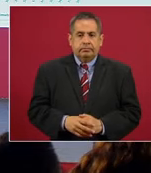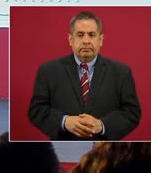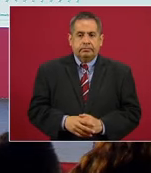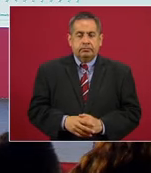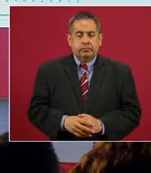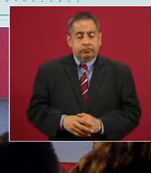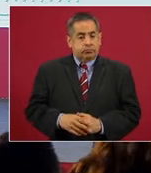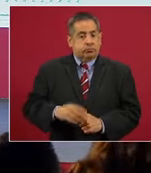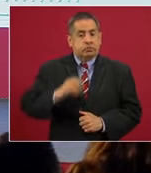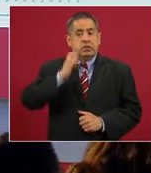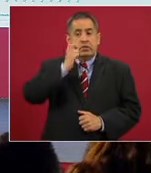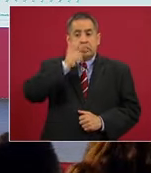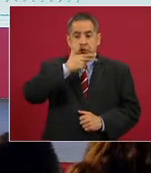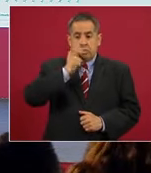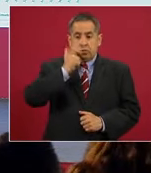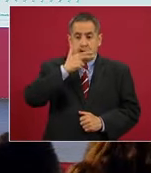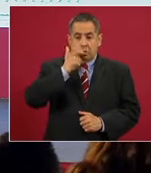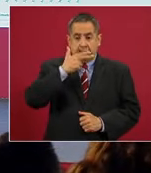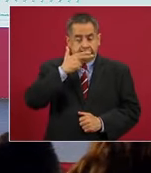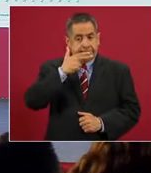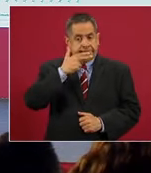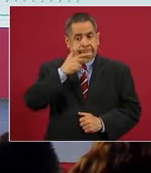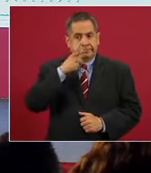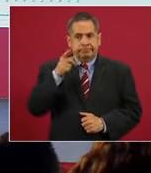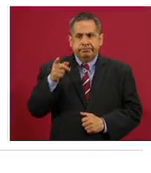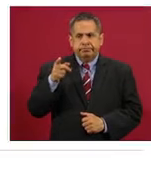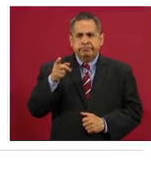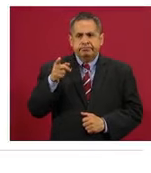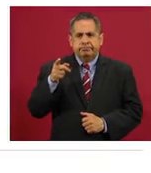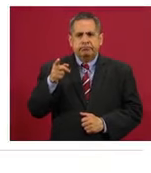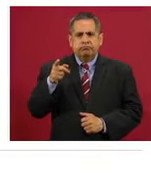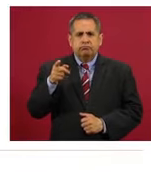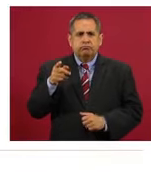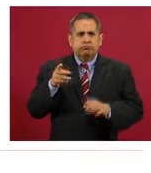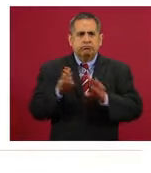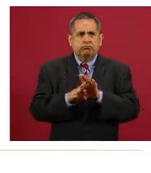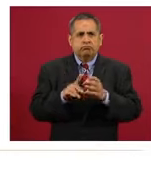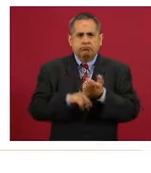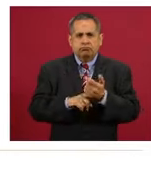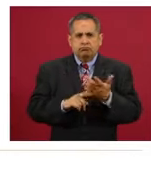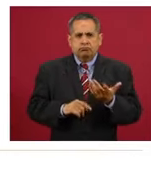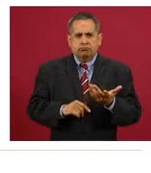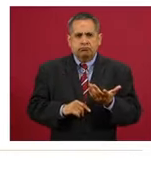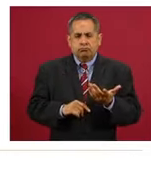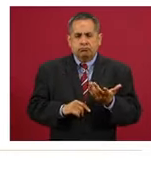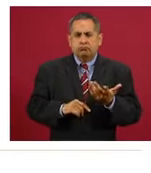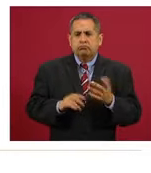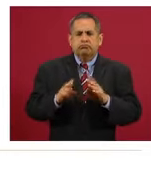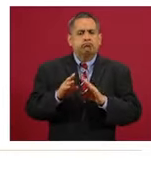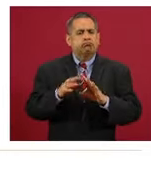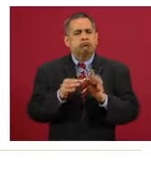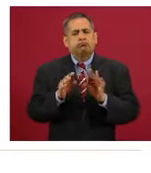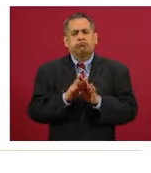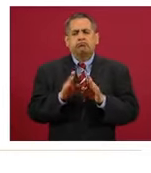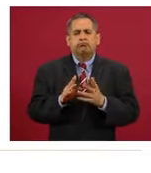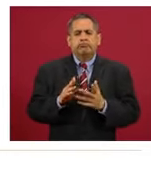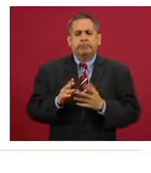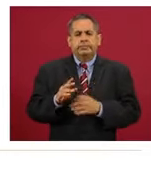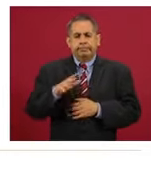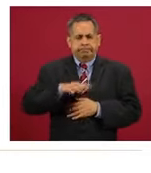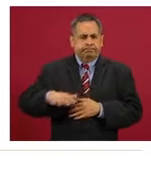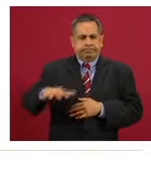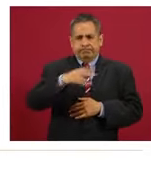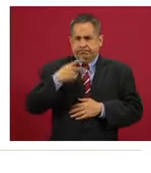Chihuahua ha tenido un acontecer epidémico complejo. Esto tiene que ver con la diversa naturaleza de sus